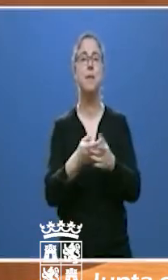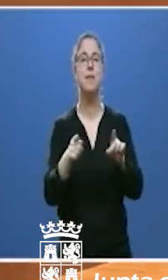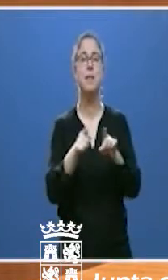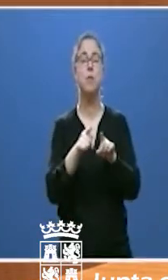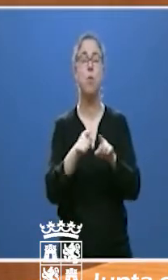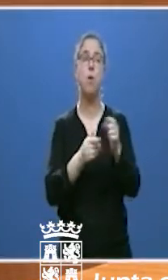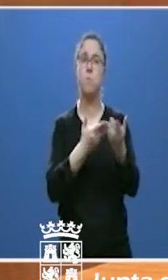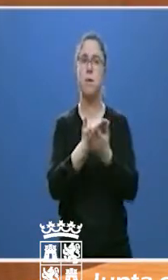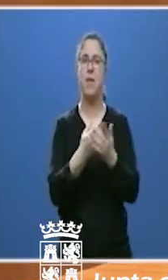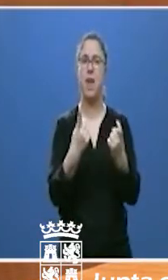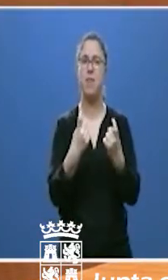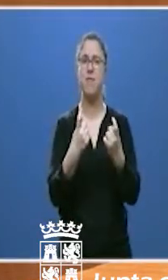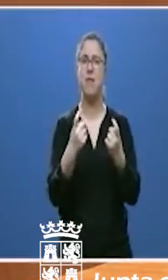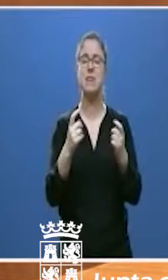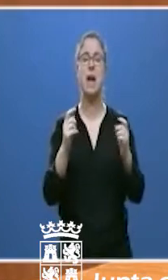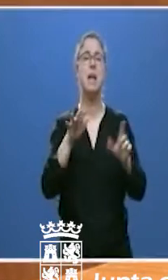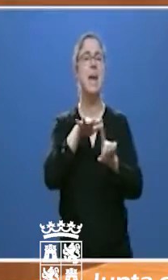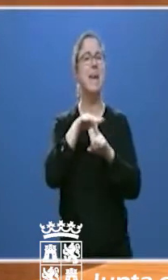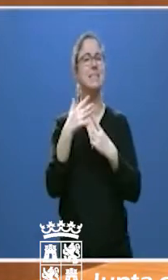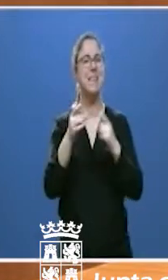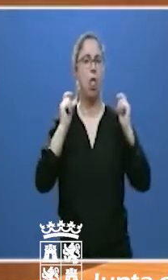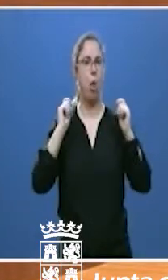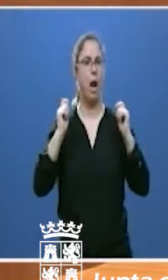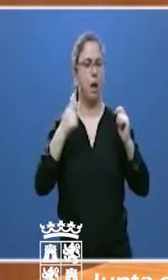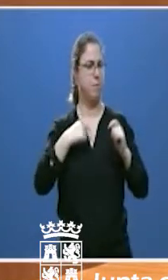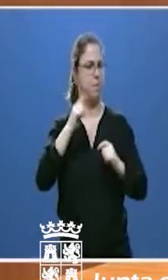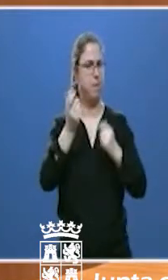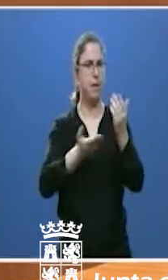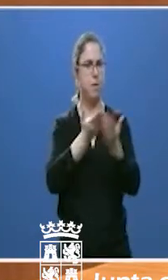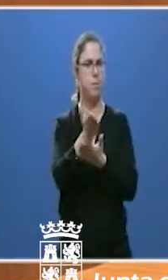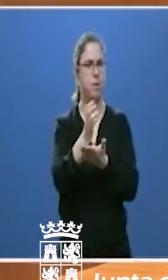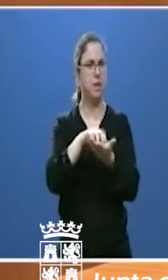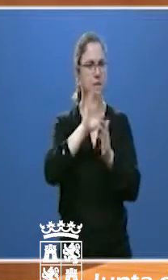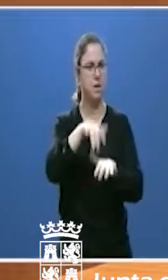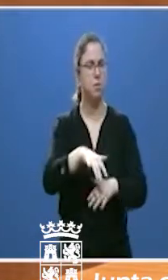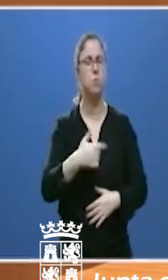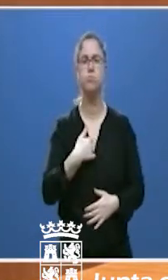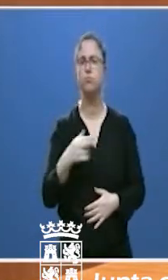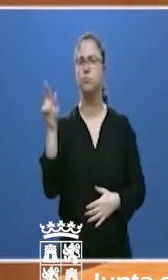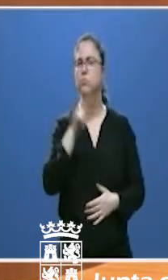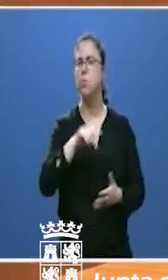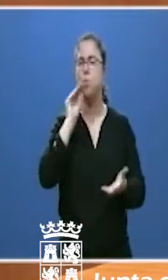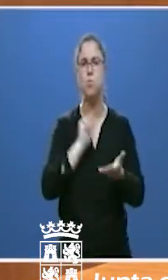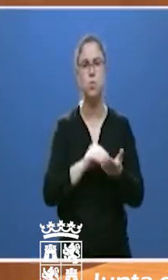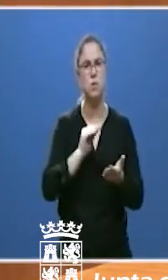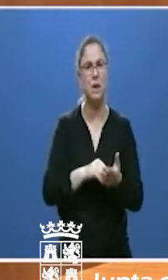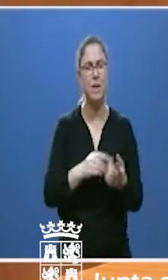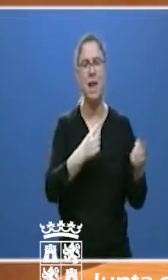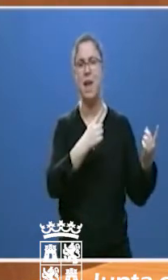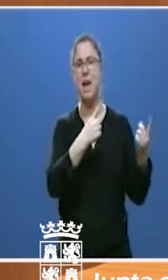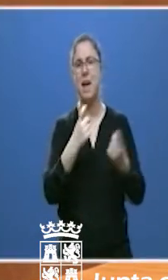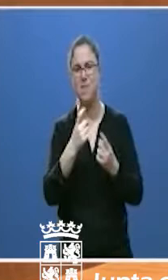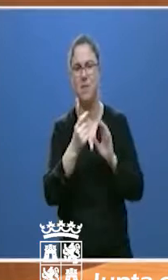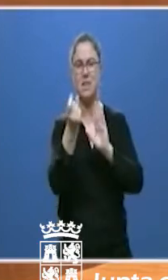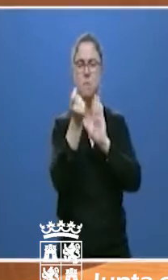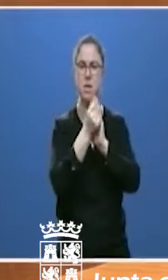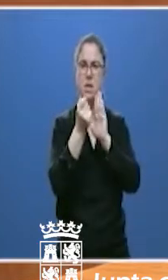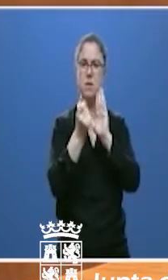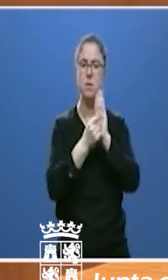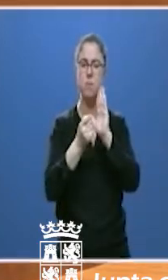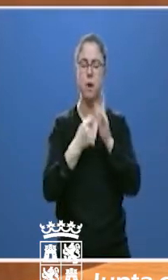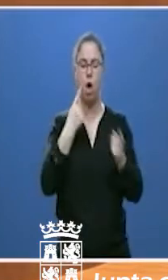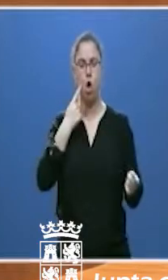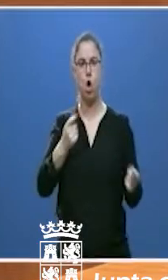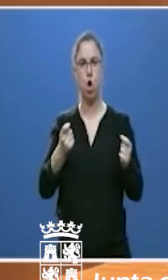del estado de alarma. Hemos insistido muchas veces en la necesidad de reforzar las medidas de contención de la